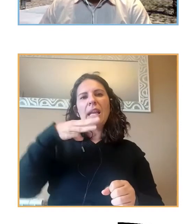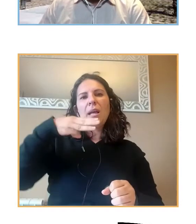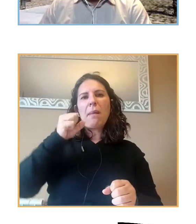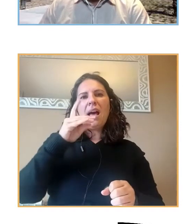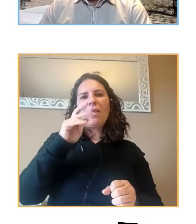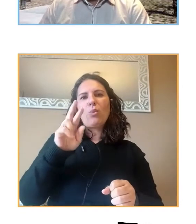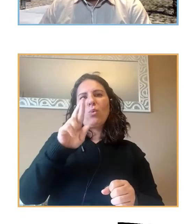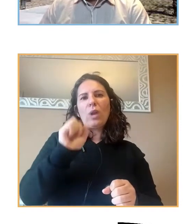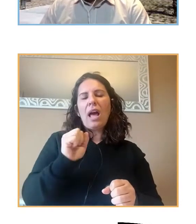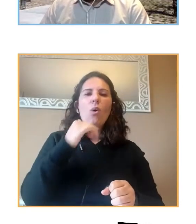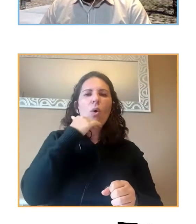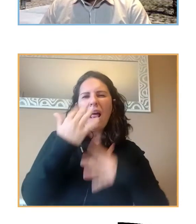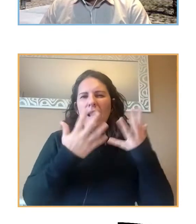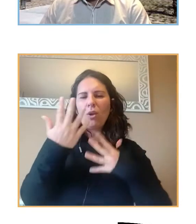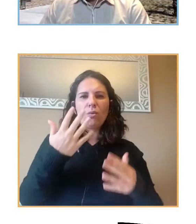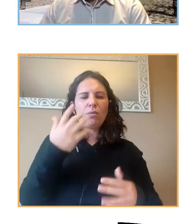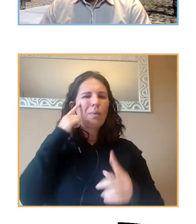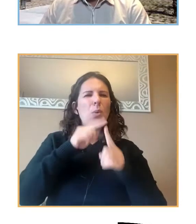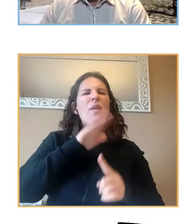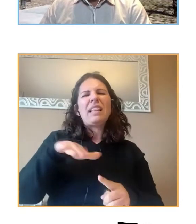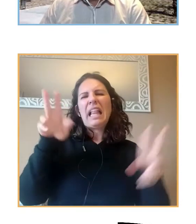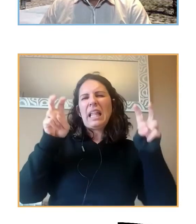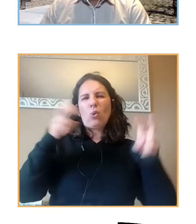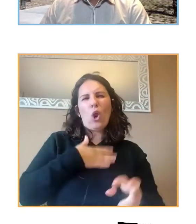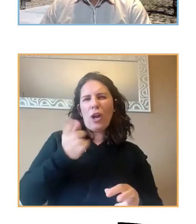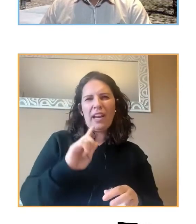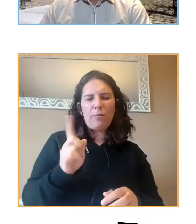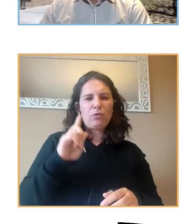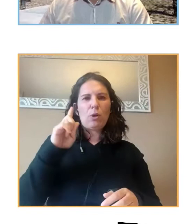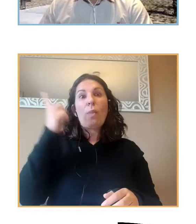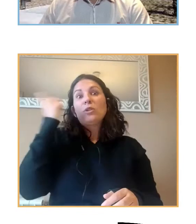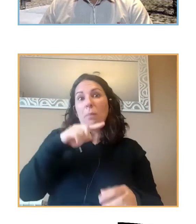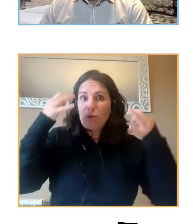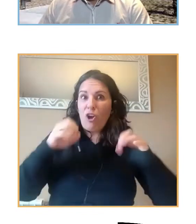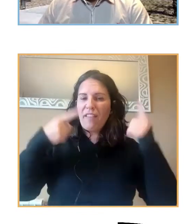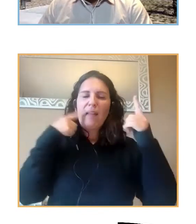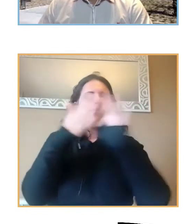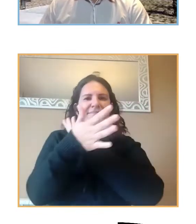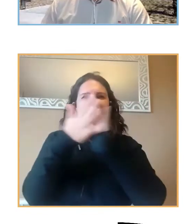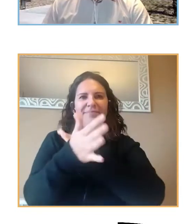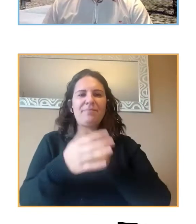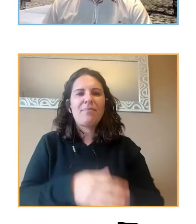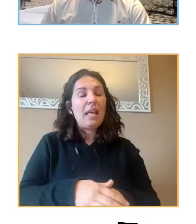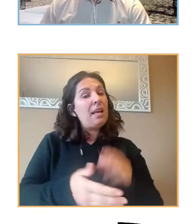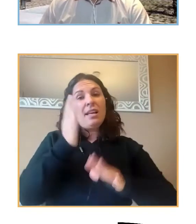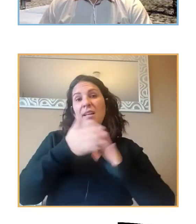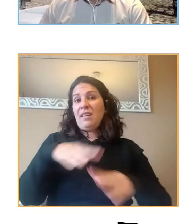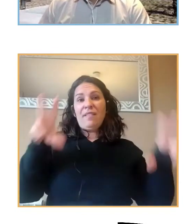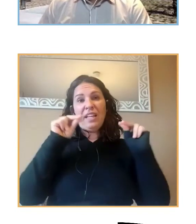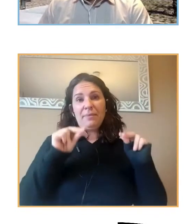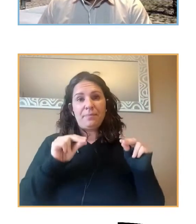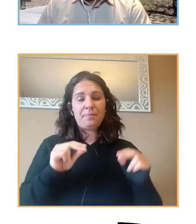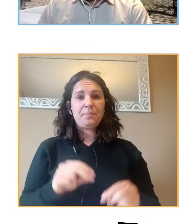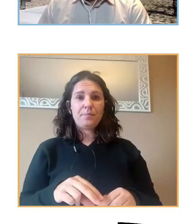para que no sea muy infantil y daremos cuenta de ello y para acabar bueno